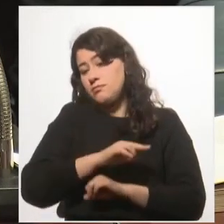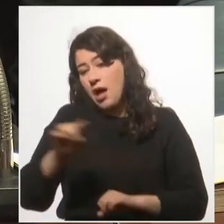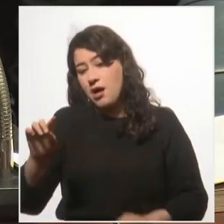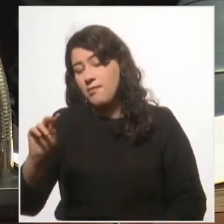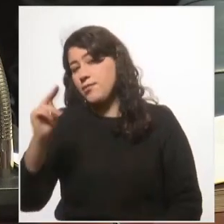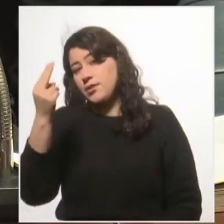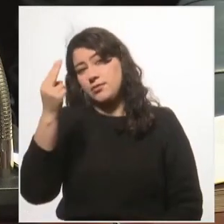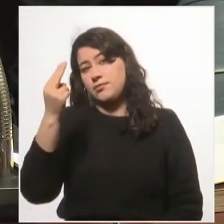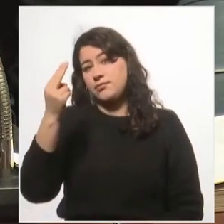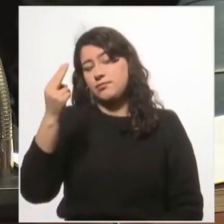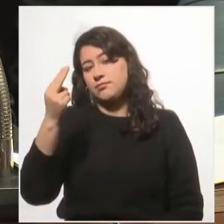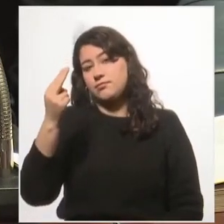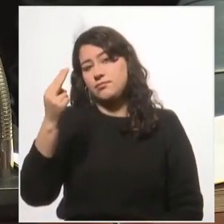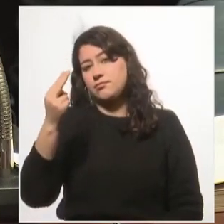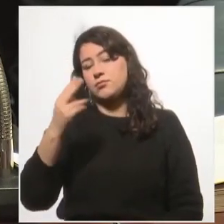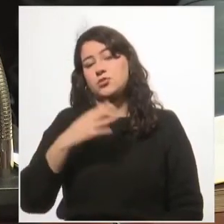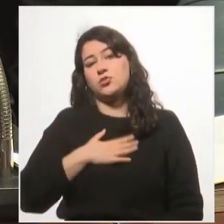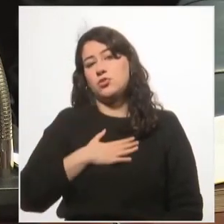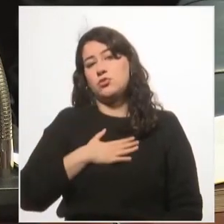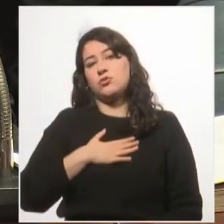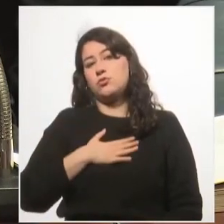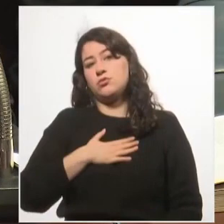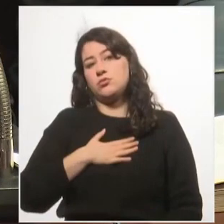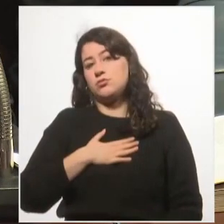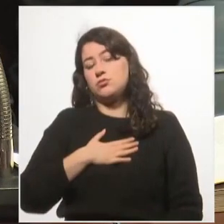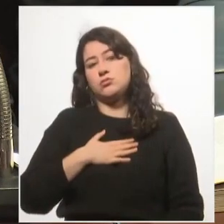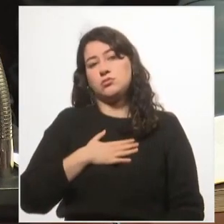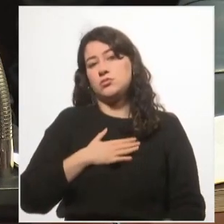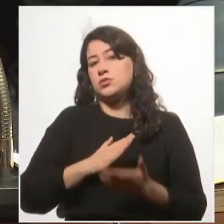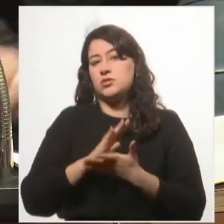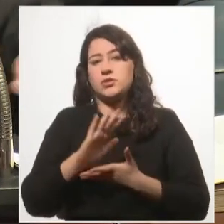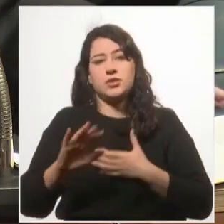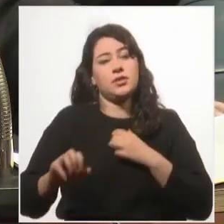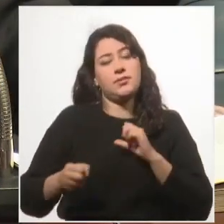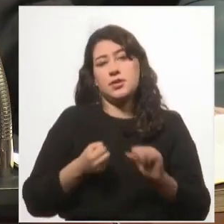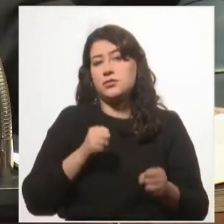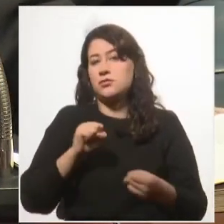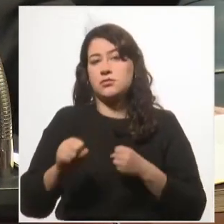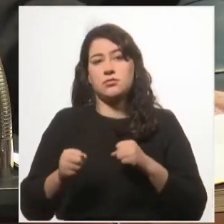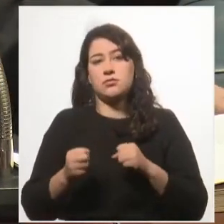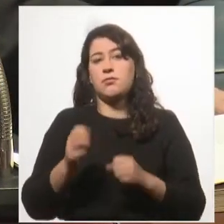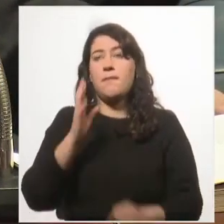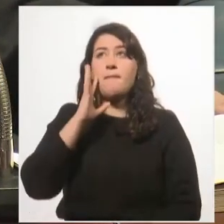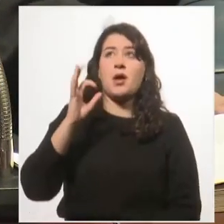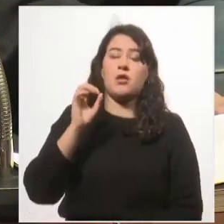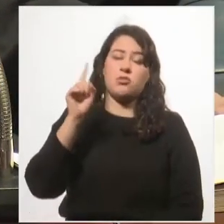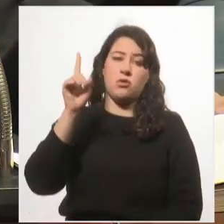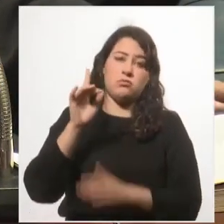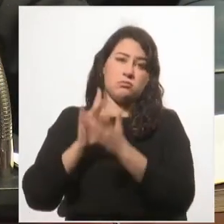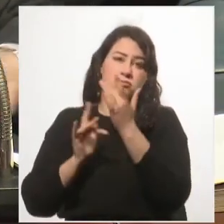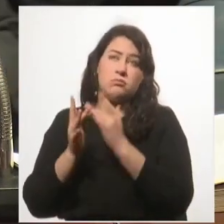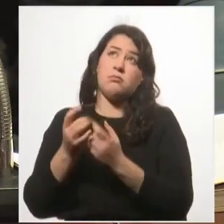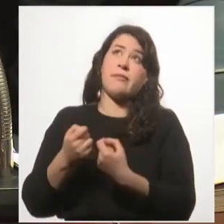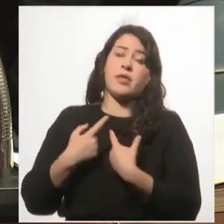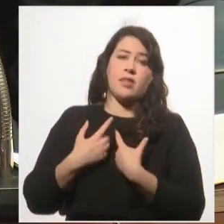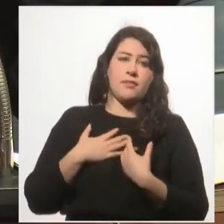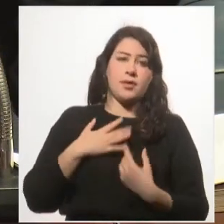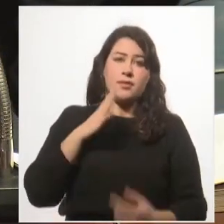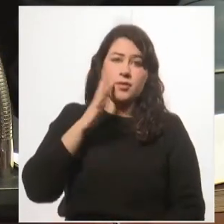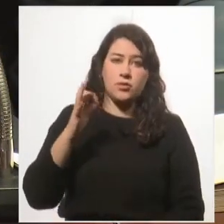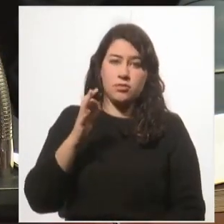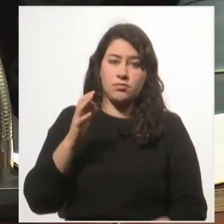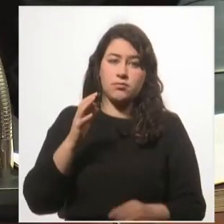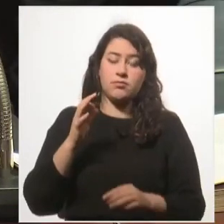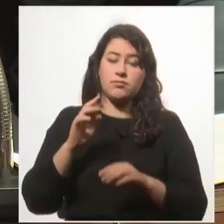me afilio con desesperación al perdón cristiano, a la